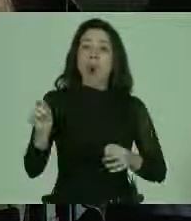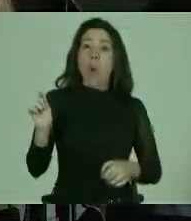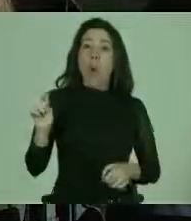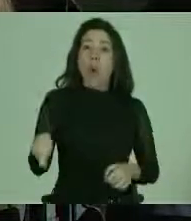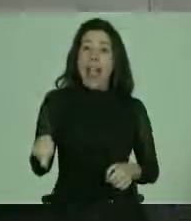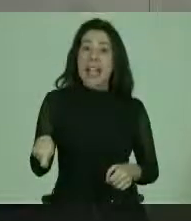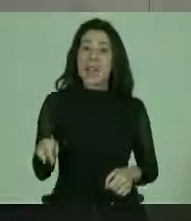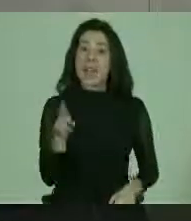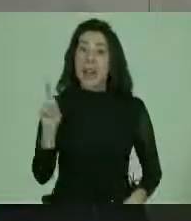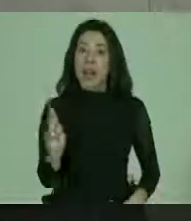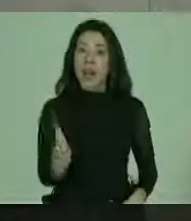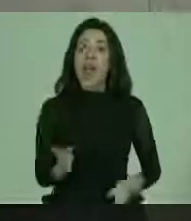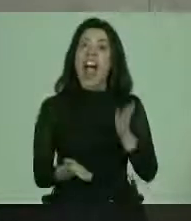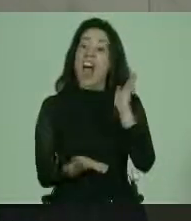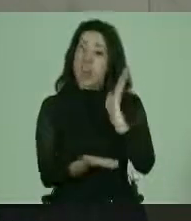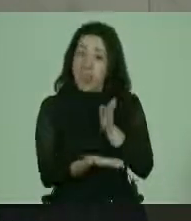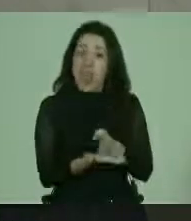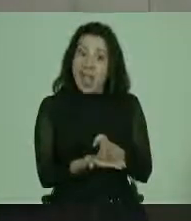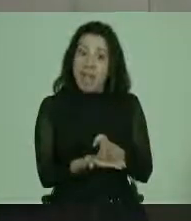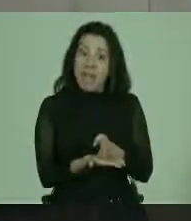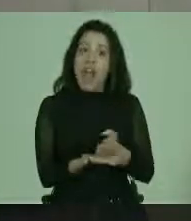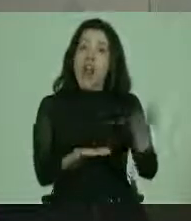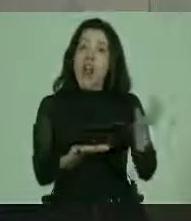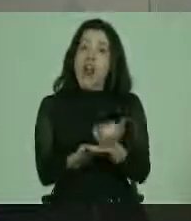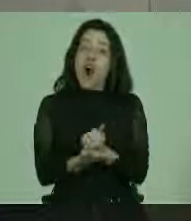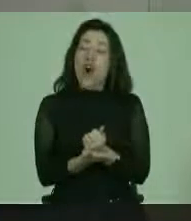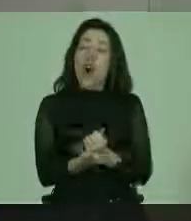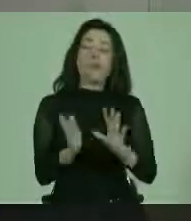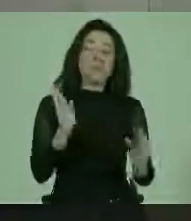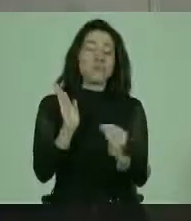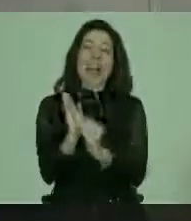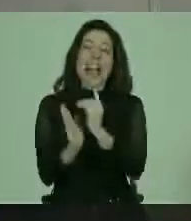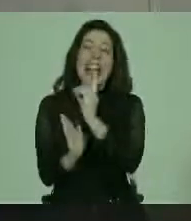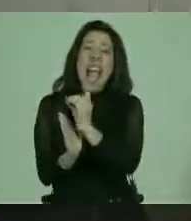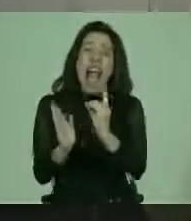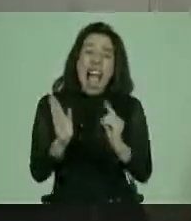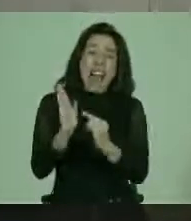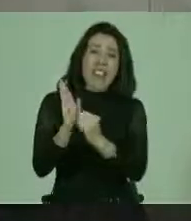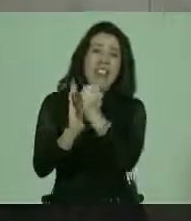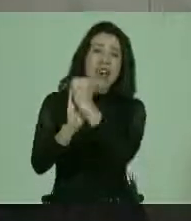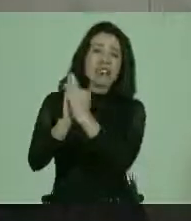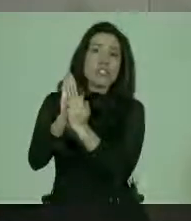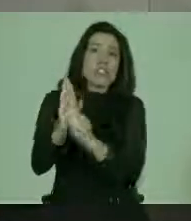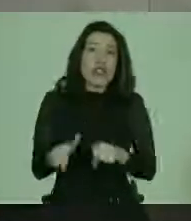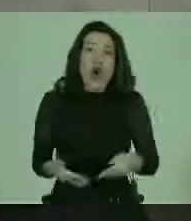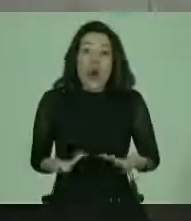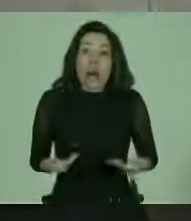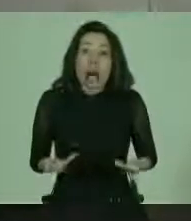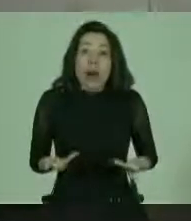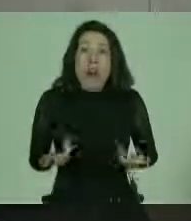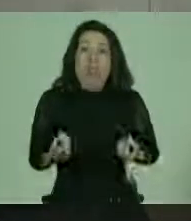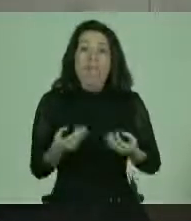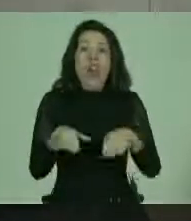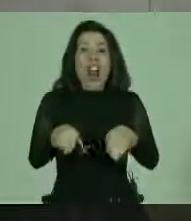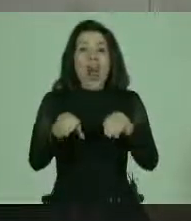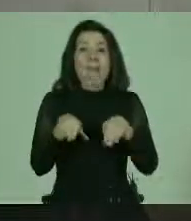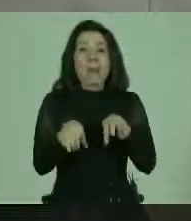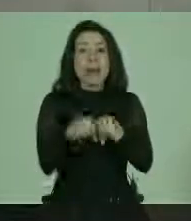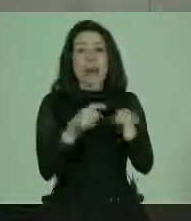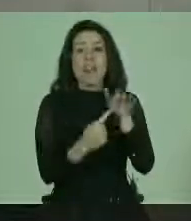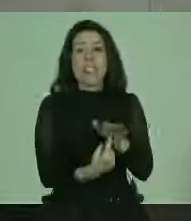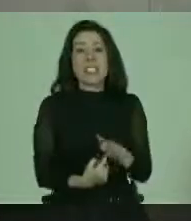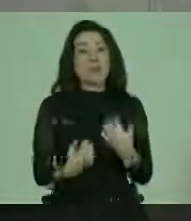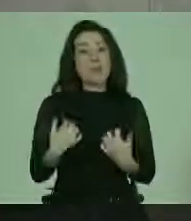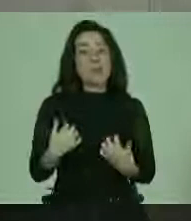debe sin duda lograr permear cada uno de los articulados que hoy día generan la misma discriminación